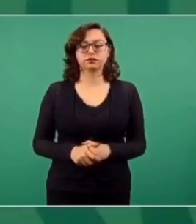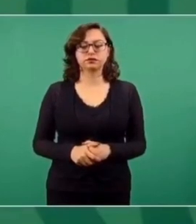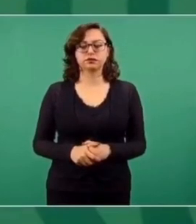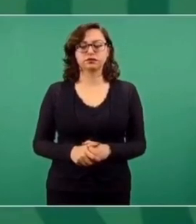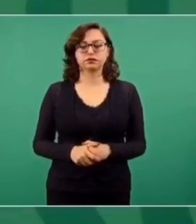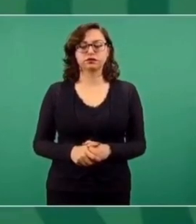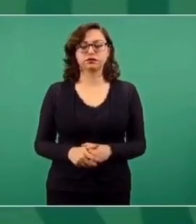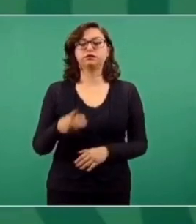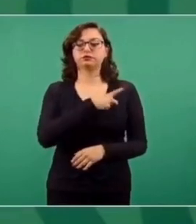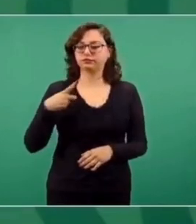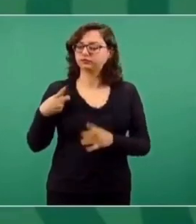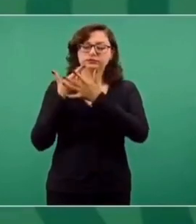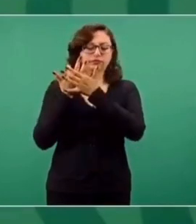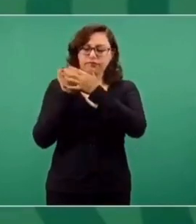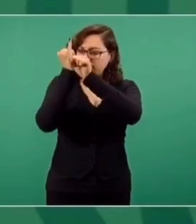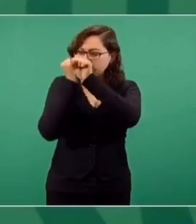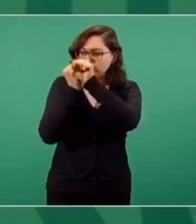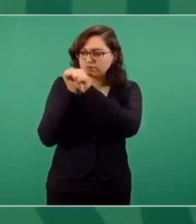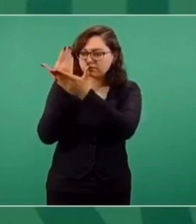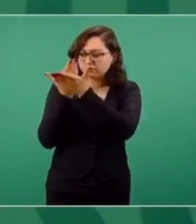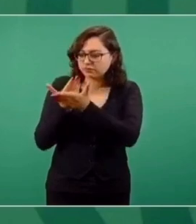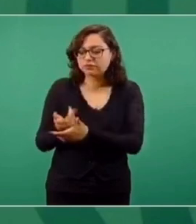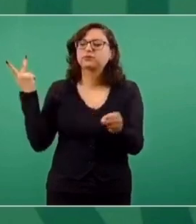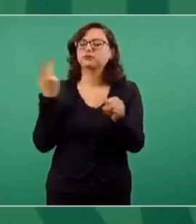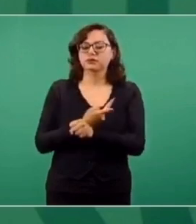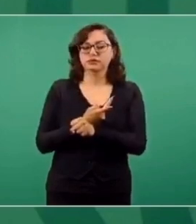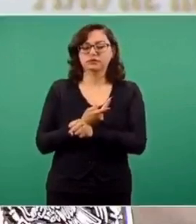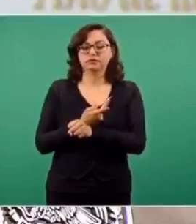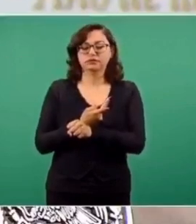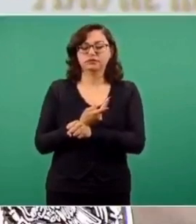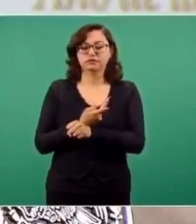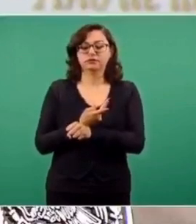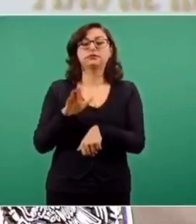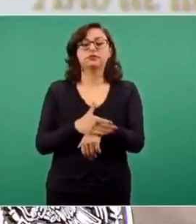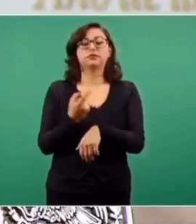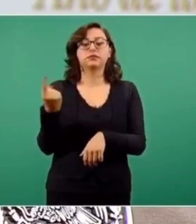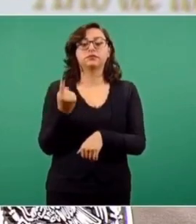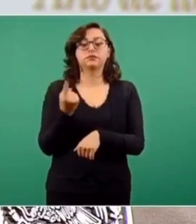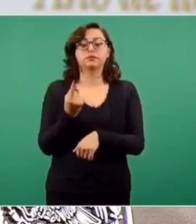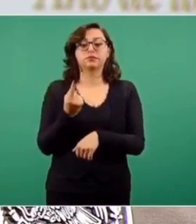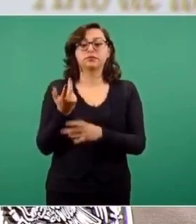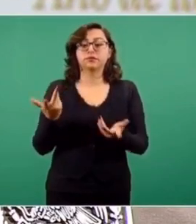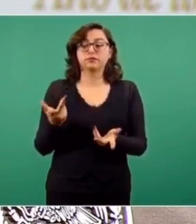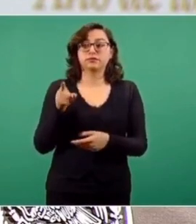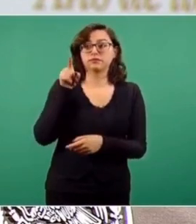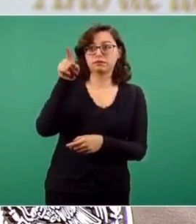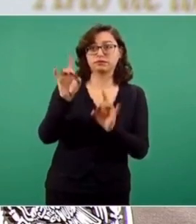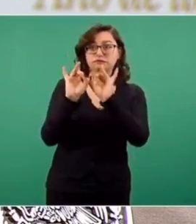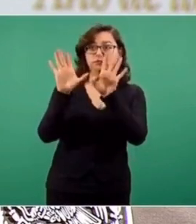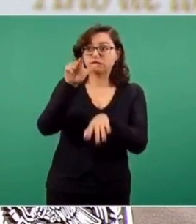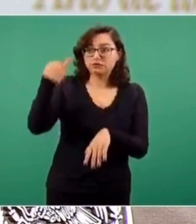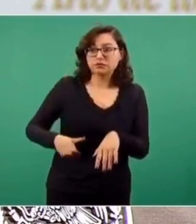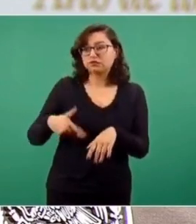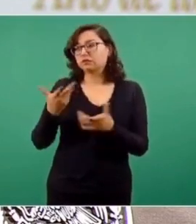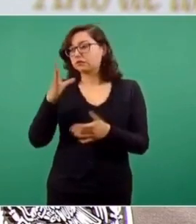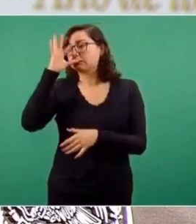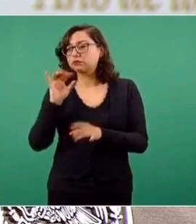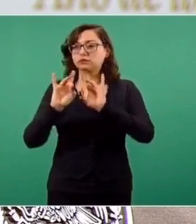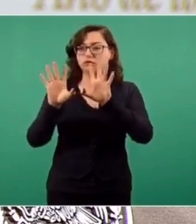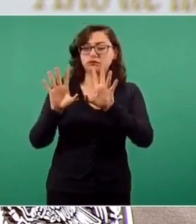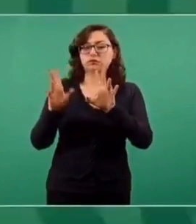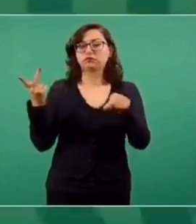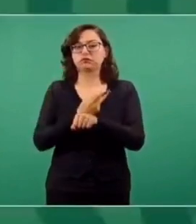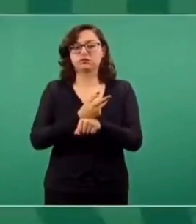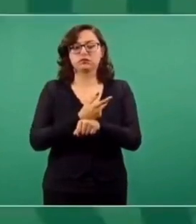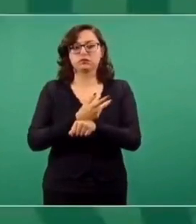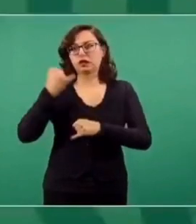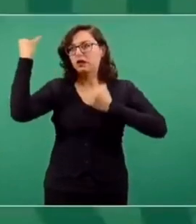el dictamen, porque también eso es motivo de acusaciones sin fundamento.